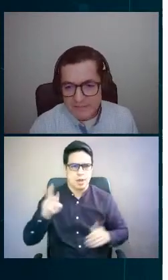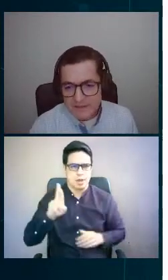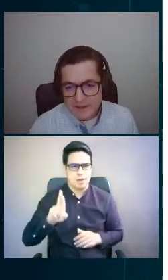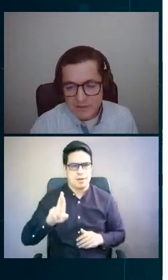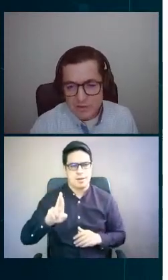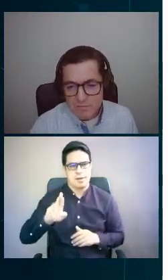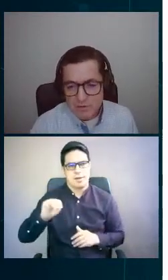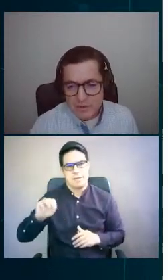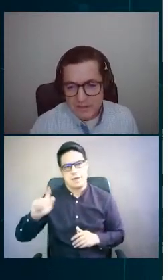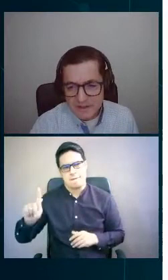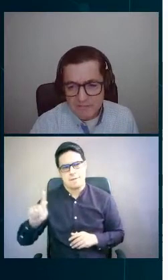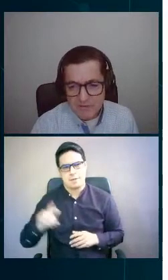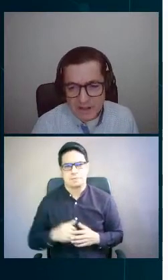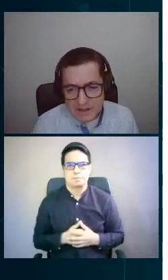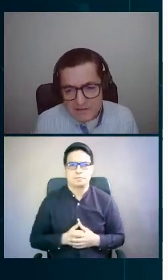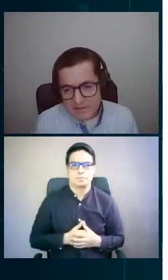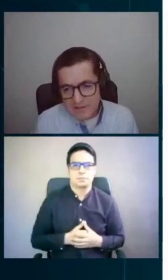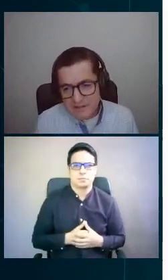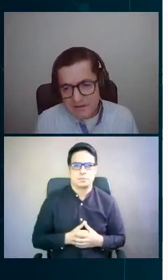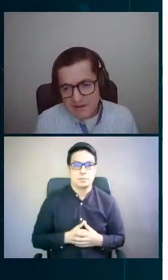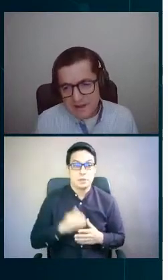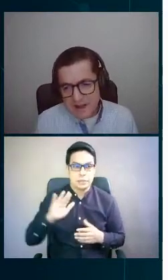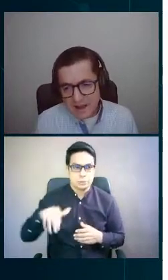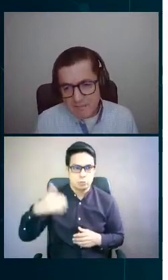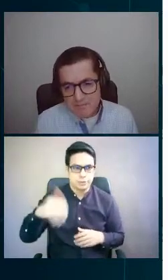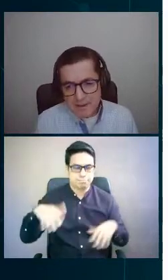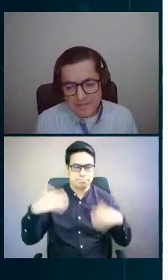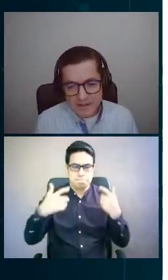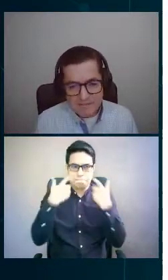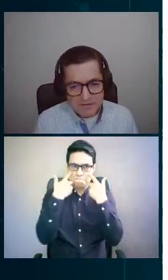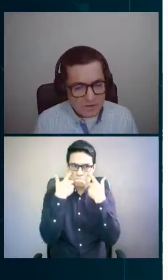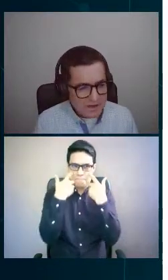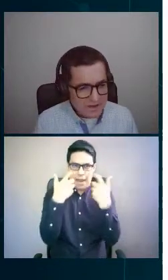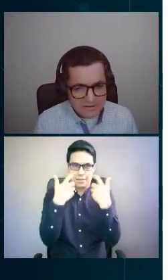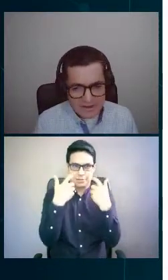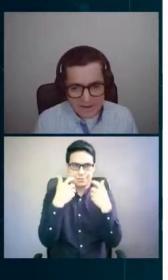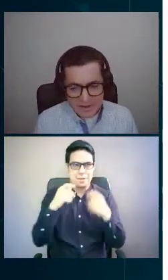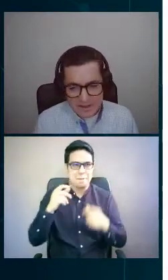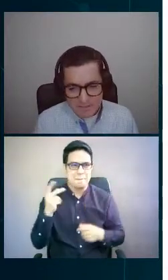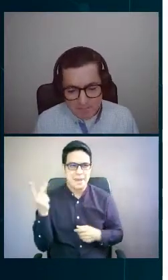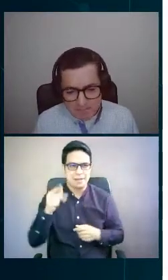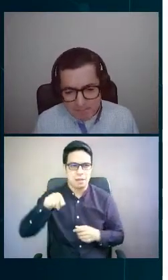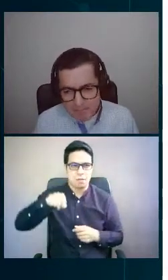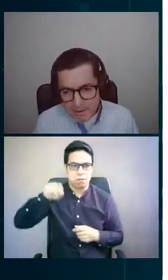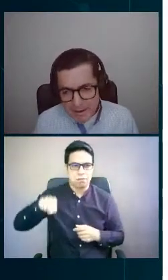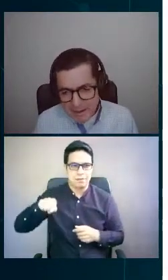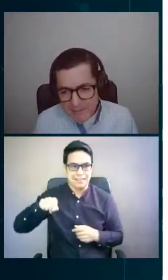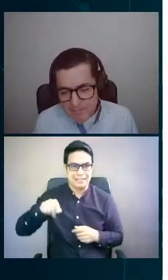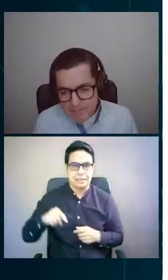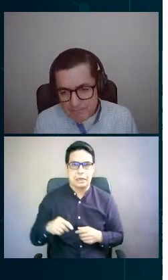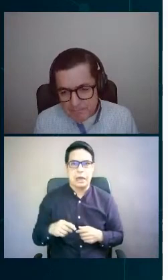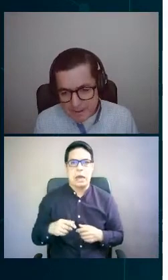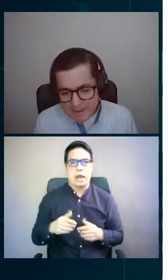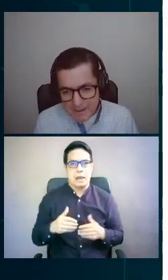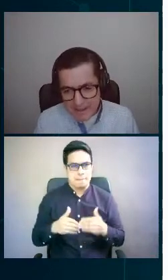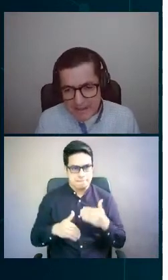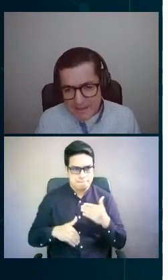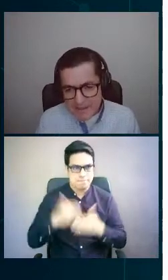importante. El hito importante fue la iniciativa AMI para tarifas horarias para